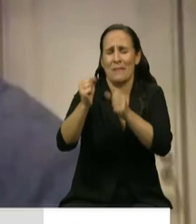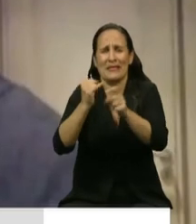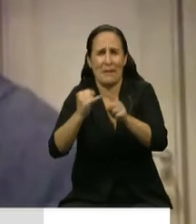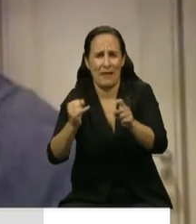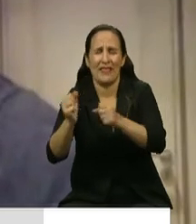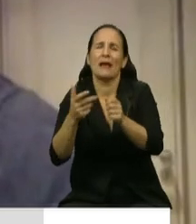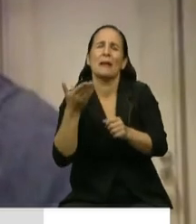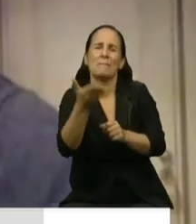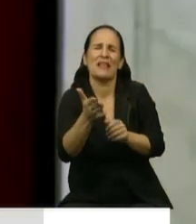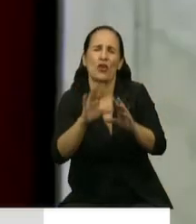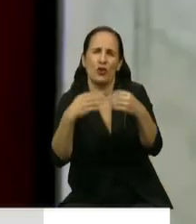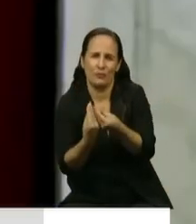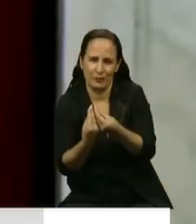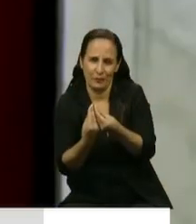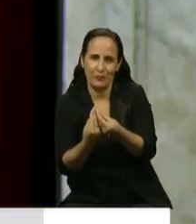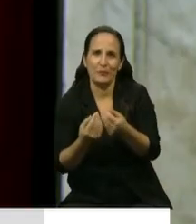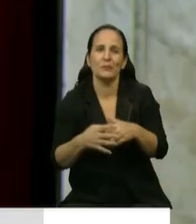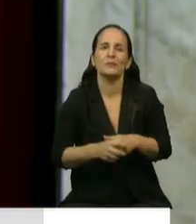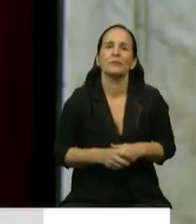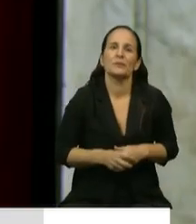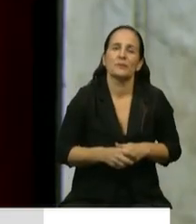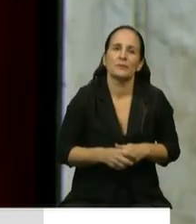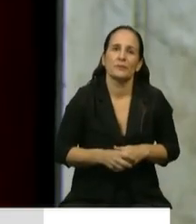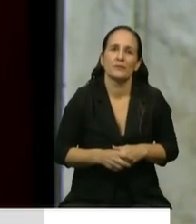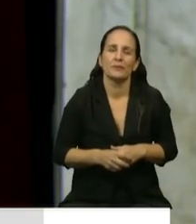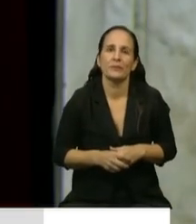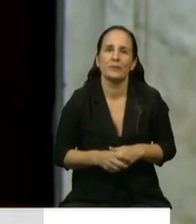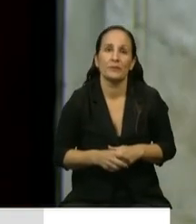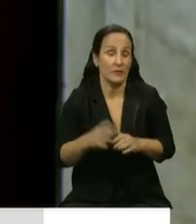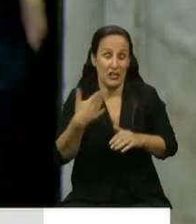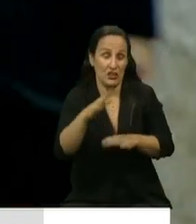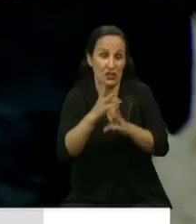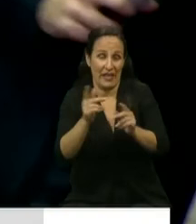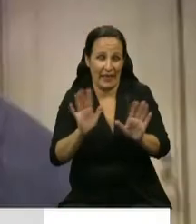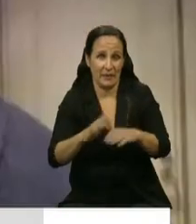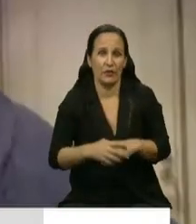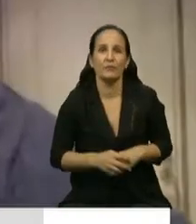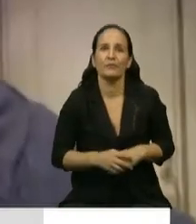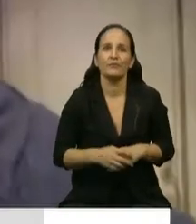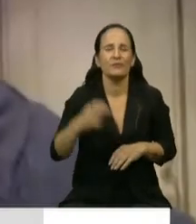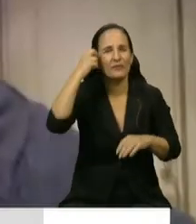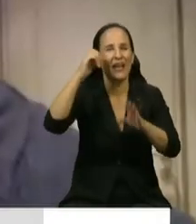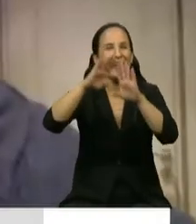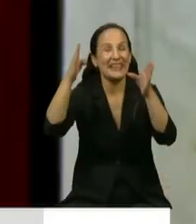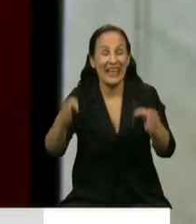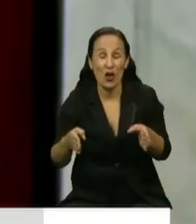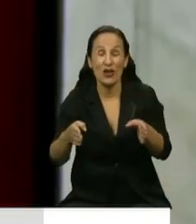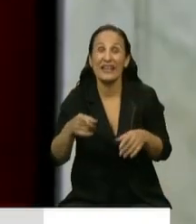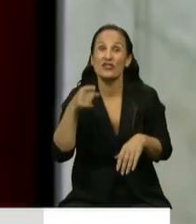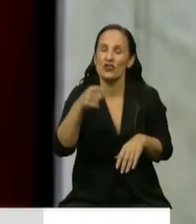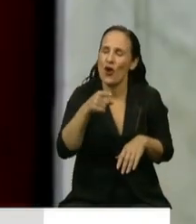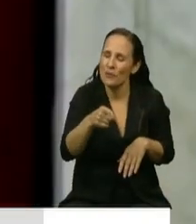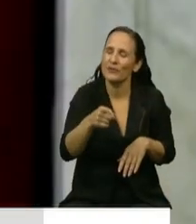funcionar para debatir y brindar las